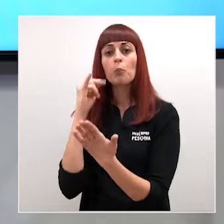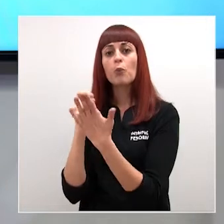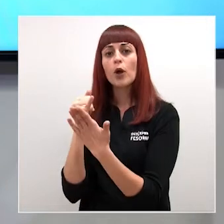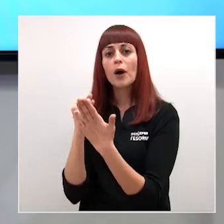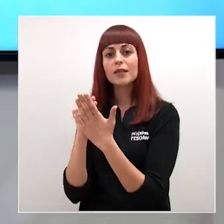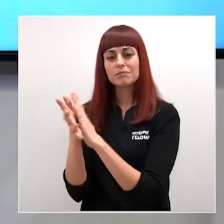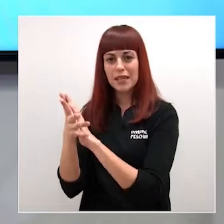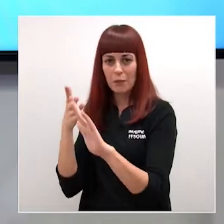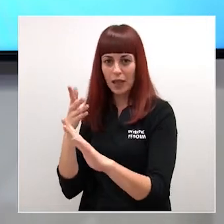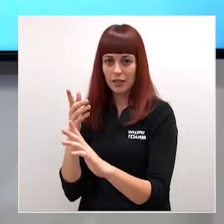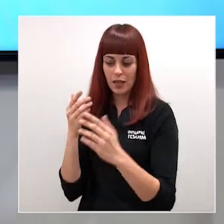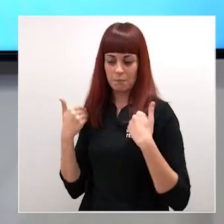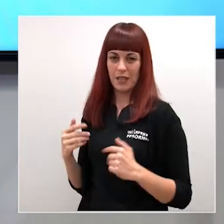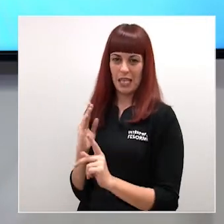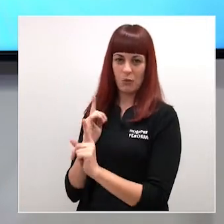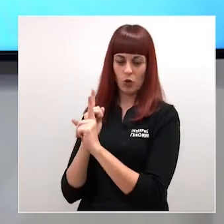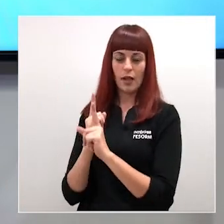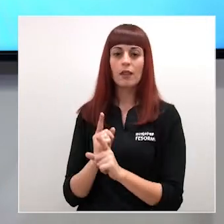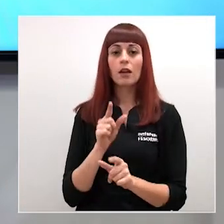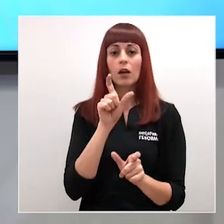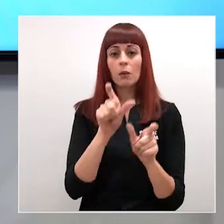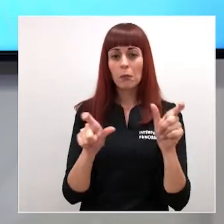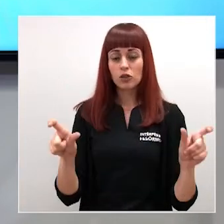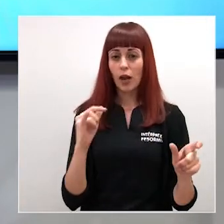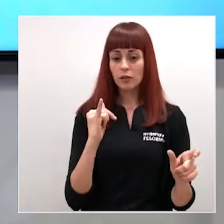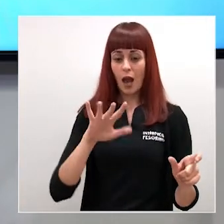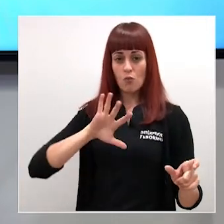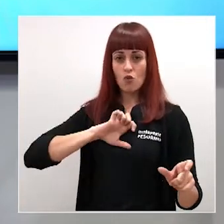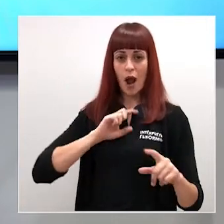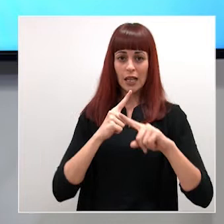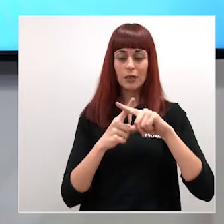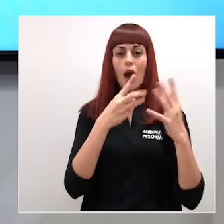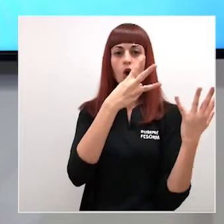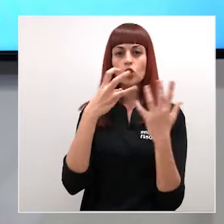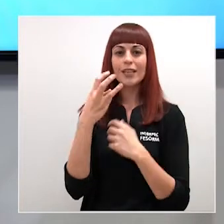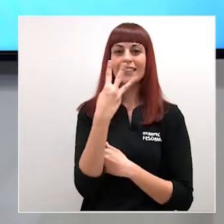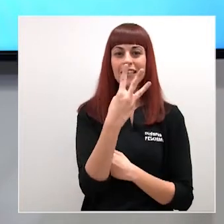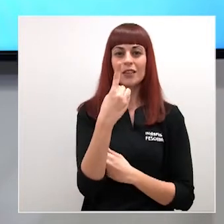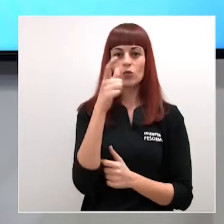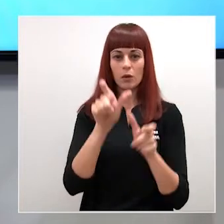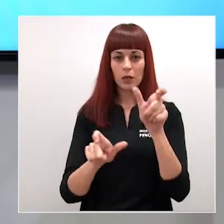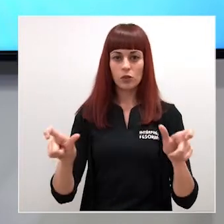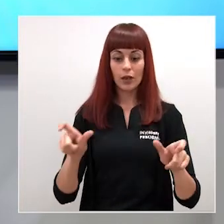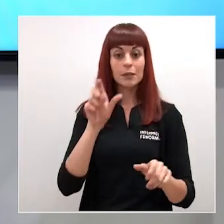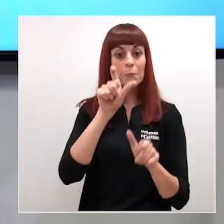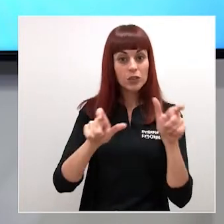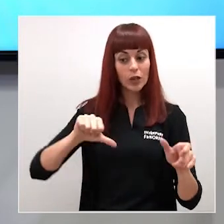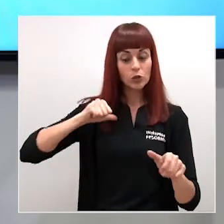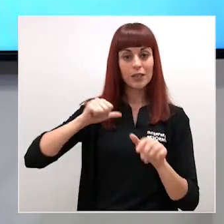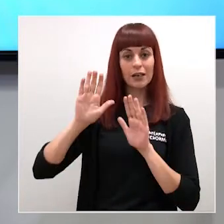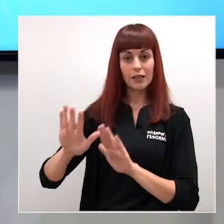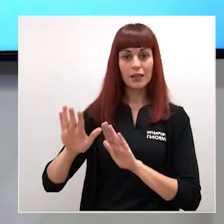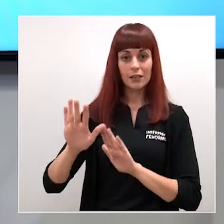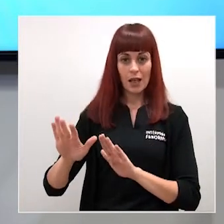pruebas de inmunidad. El número de casos activos a estas horas era de 831 personas y el número de personas ingresadas,